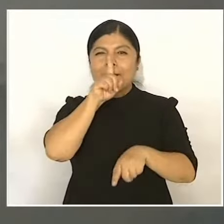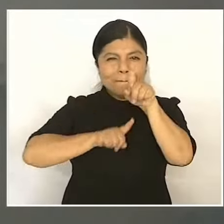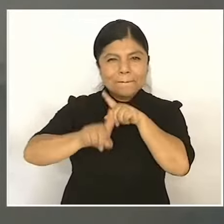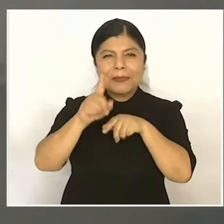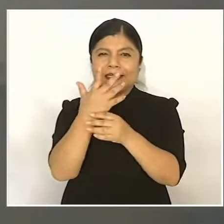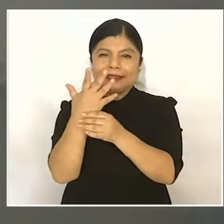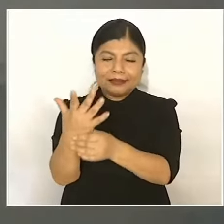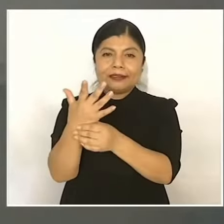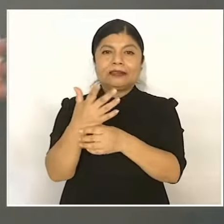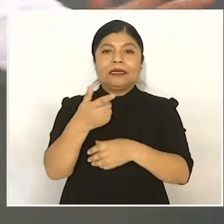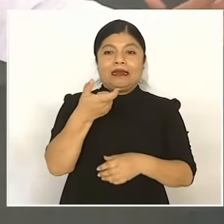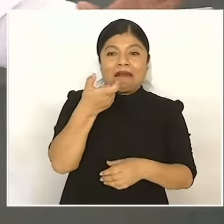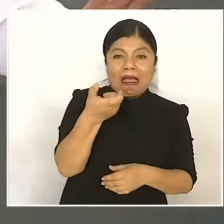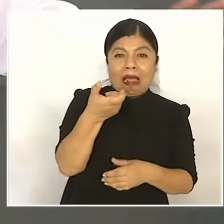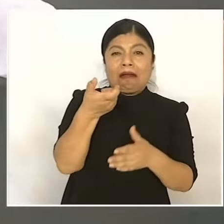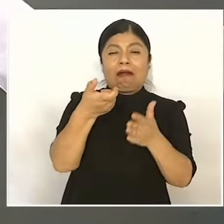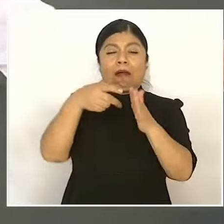a cabo la reforma judicial.